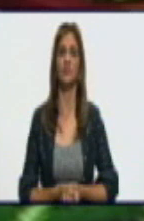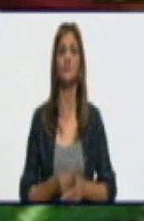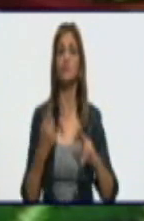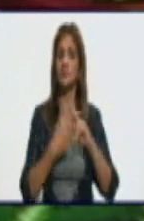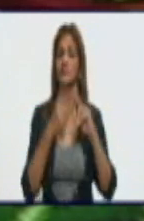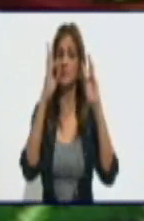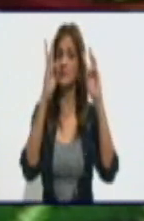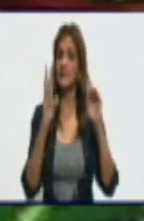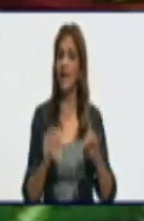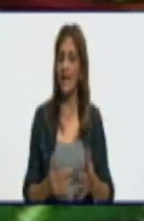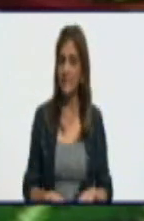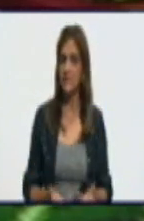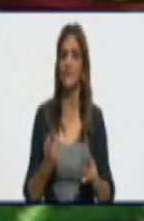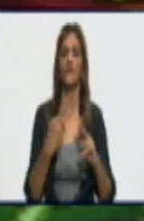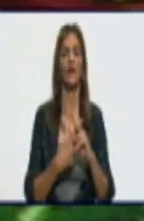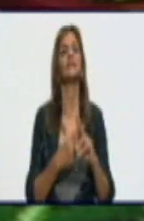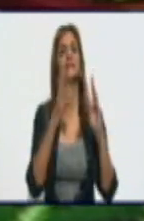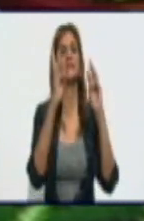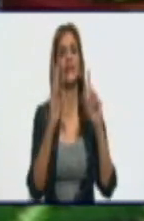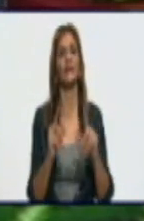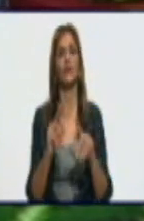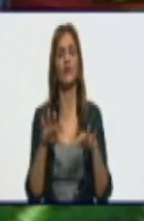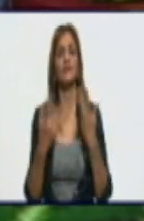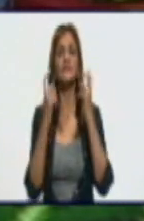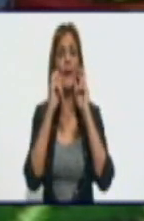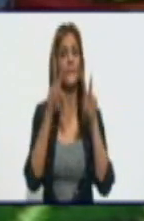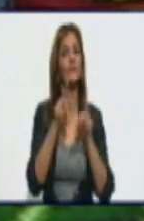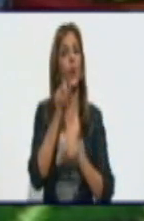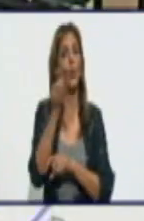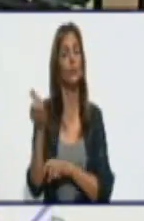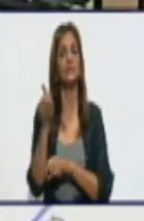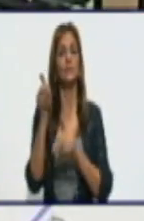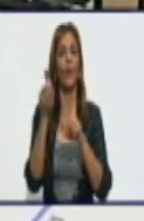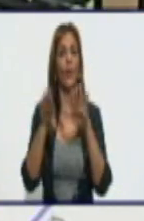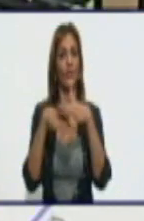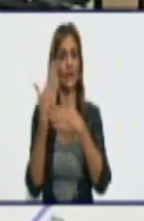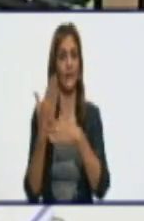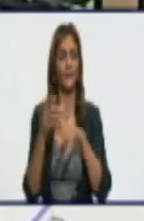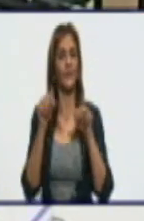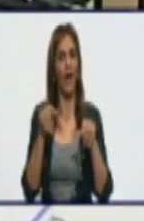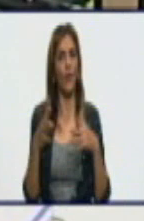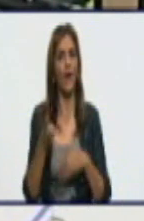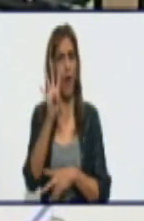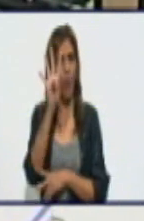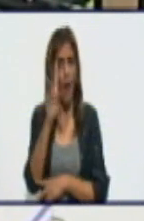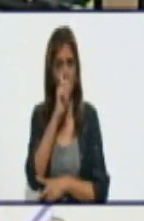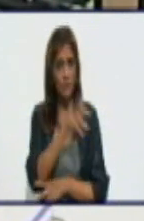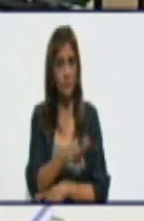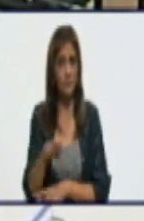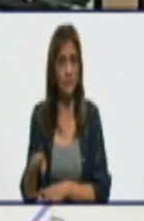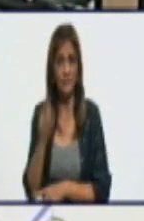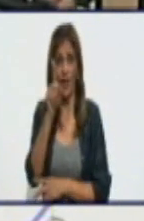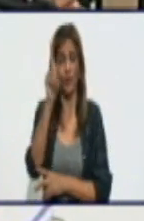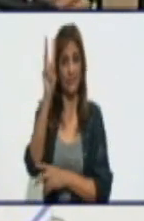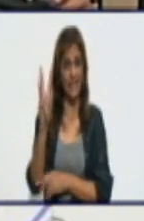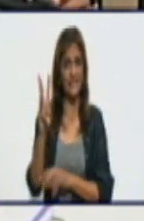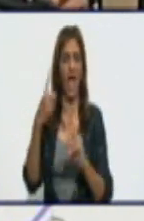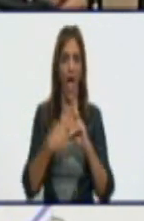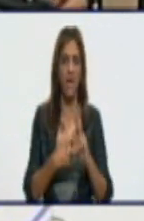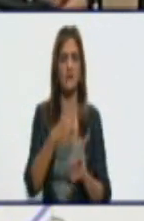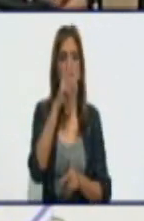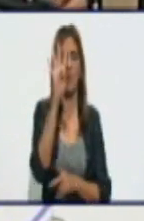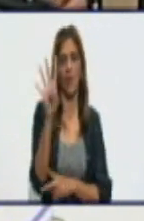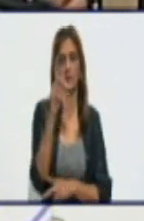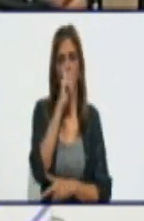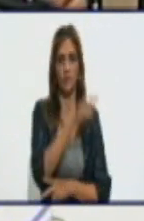cifras y datos que hemos tenido en los últimos días. Ahora, doctora, 4 pacientes en edad pediátrica de estos 13 casos que se confirman